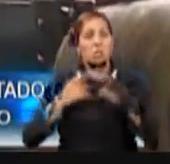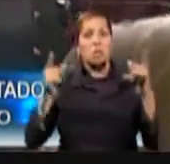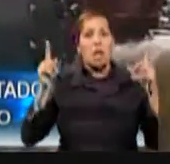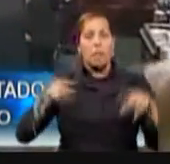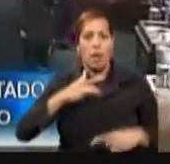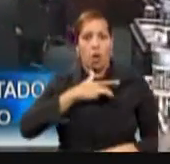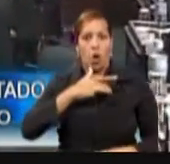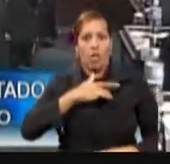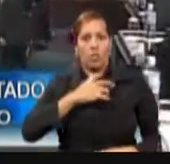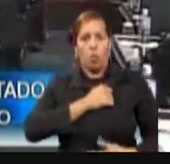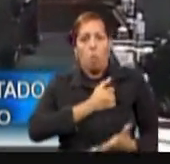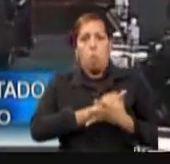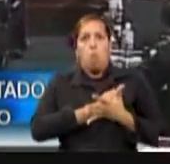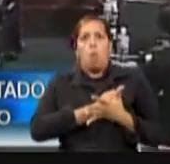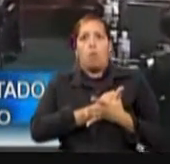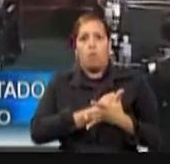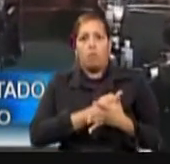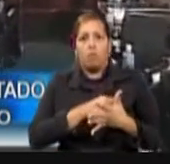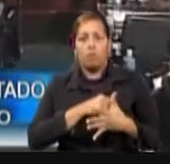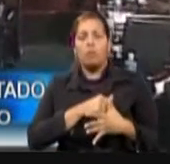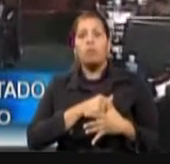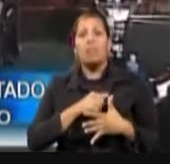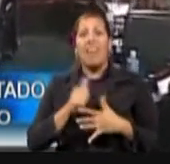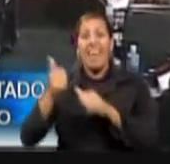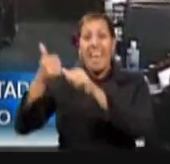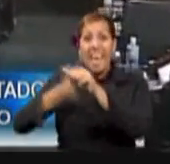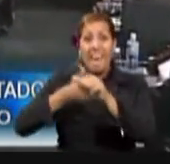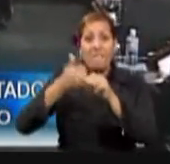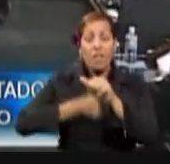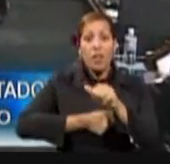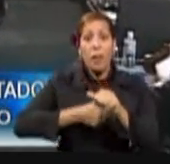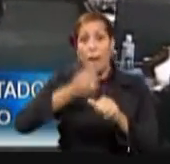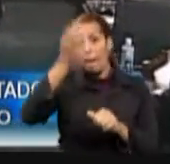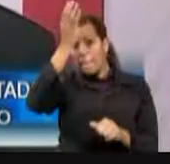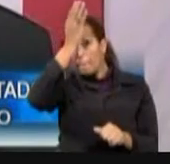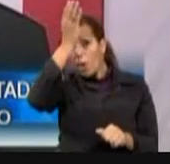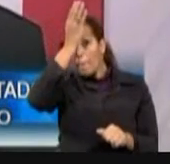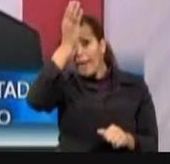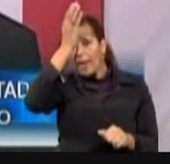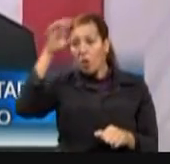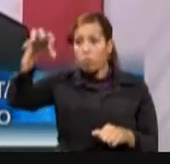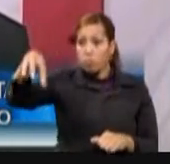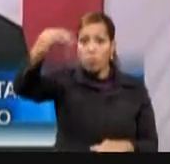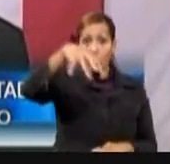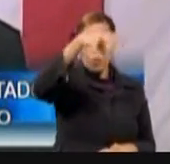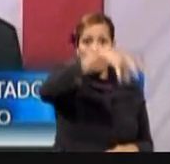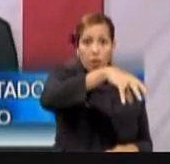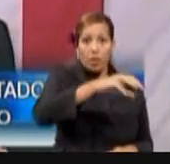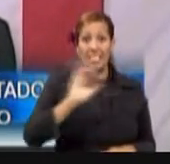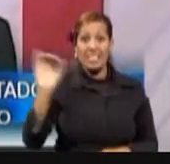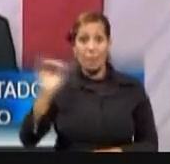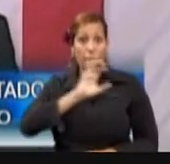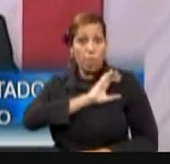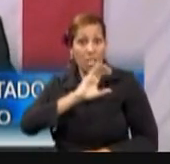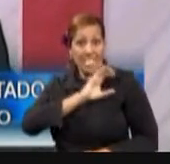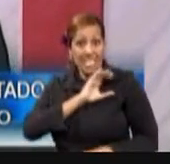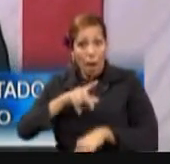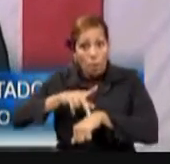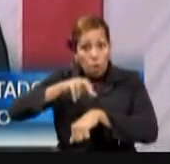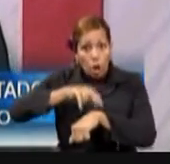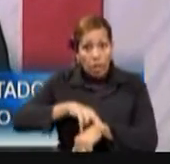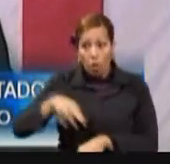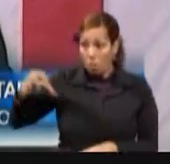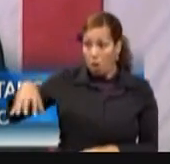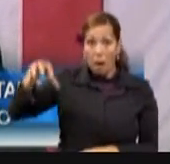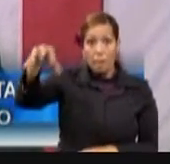casos de ataque al corazón en cada uno de los parques de bomba y cada uno de los cuarteles de la policía estatal a través de todo Puerto